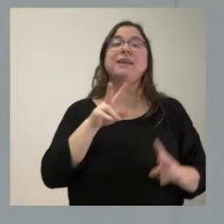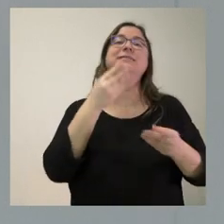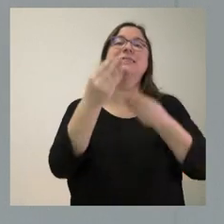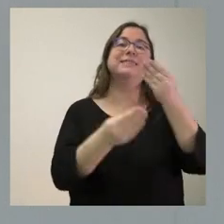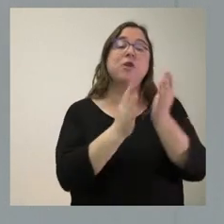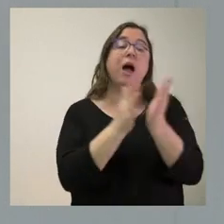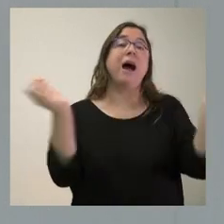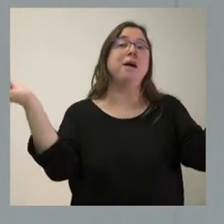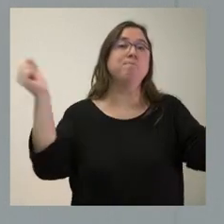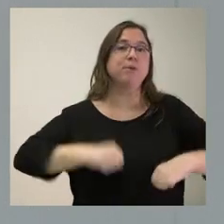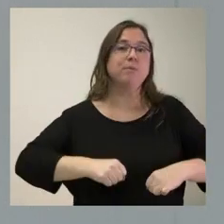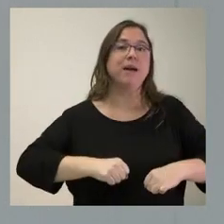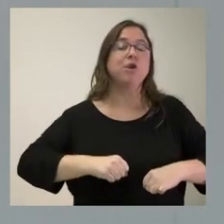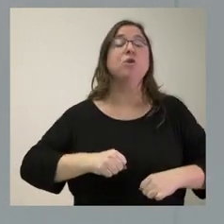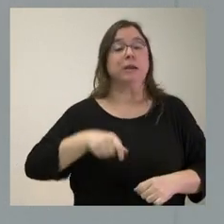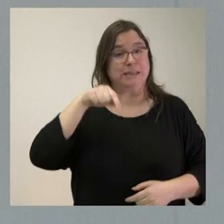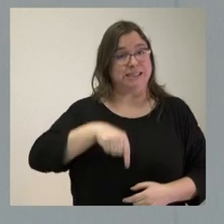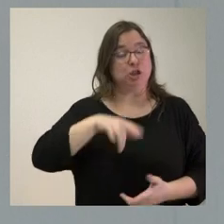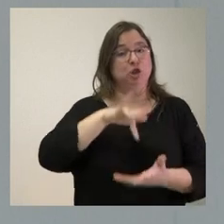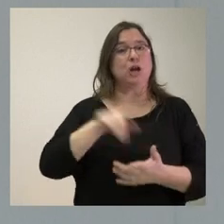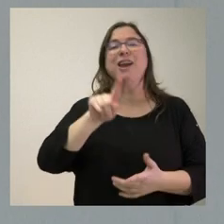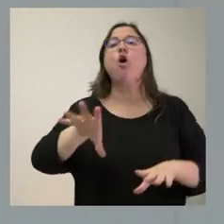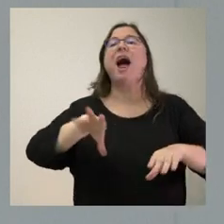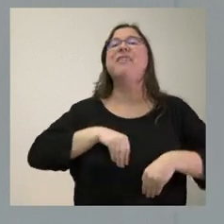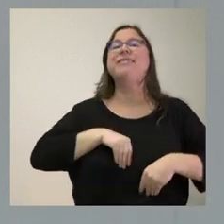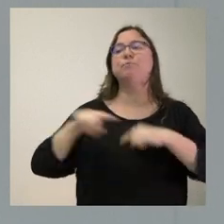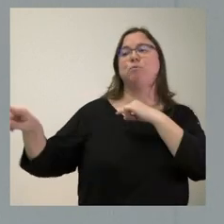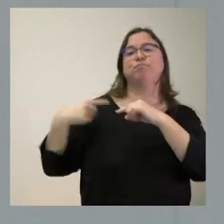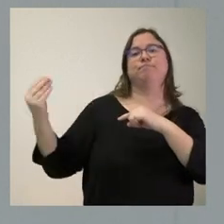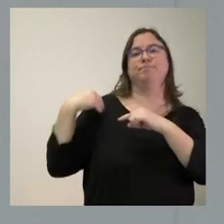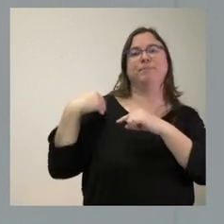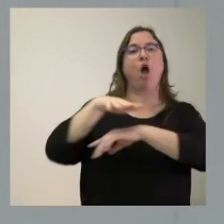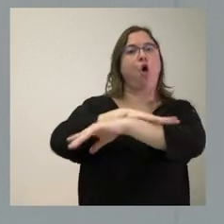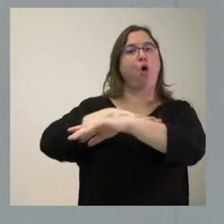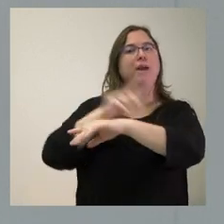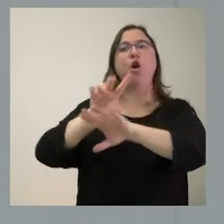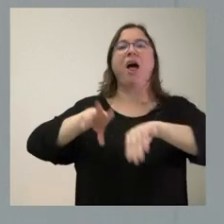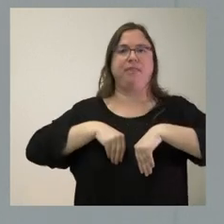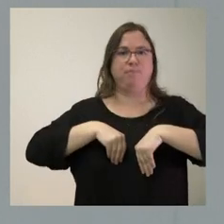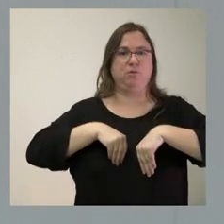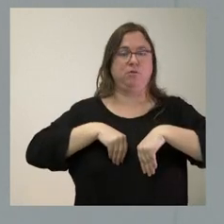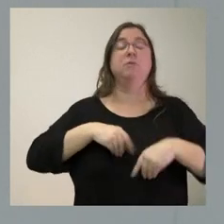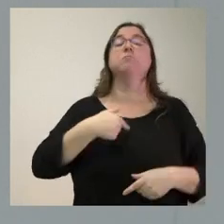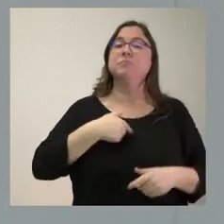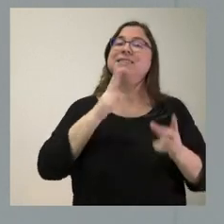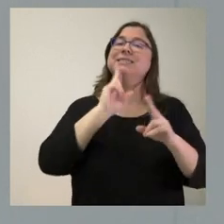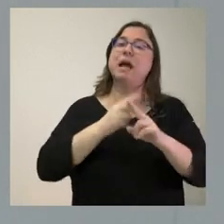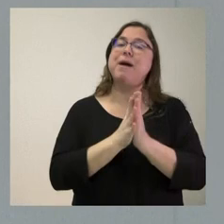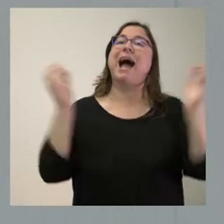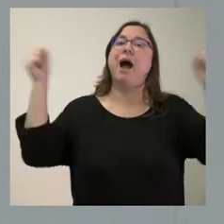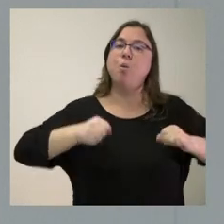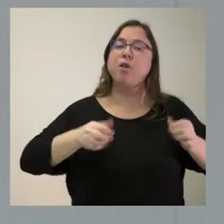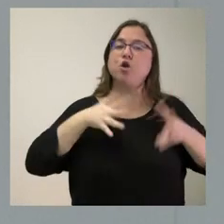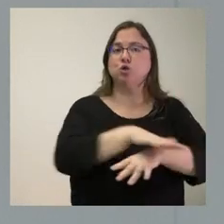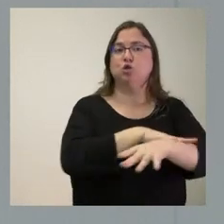aprobado es la inadmisión de ese requerimiento por parte del Gobierno, que sí que es un acuerdo del Consejo de Gobierno, es el único que en esta